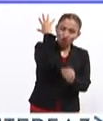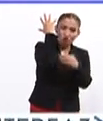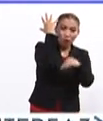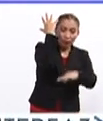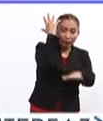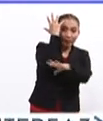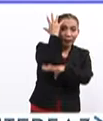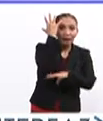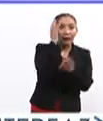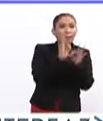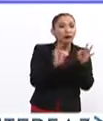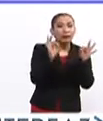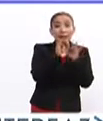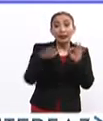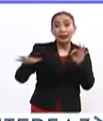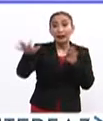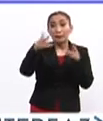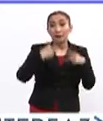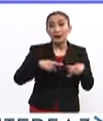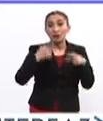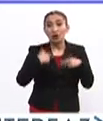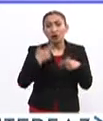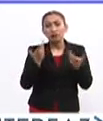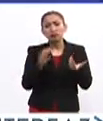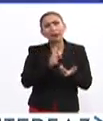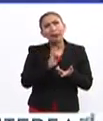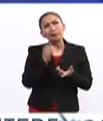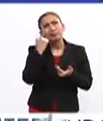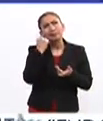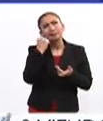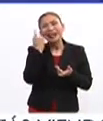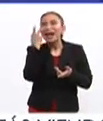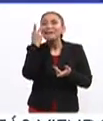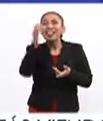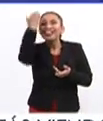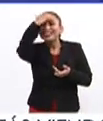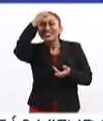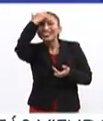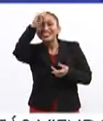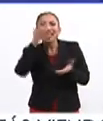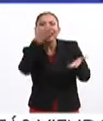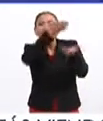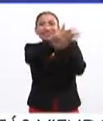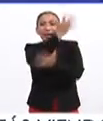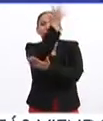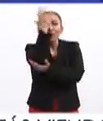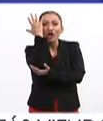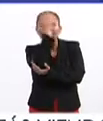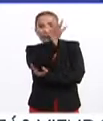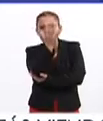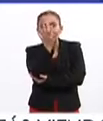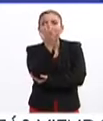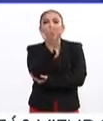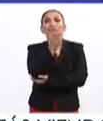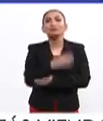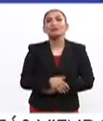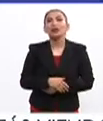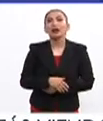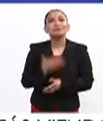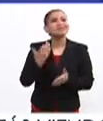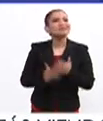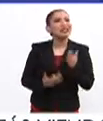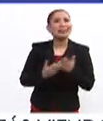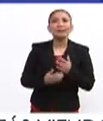Y lo ideal sería que las personas se permitieran la experiencia de ir al bosque. Nos